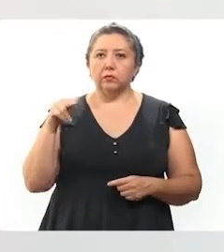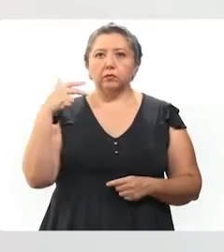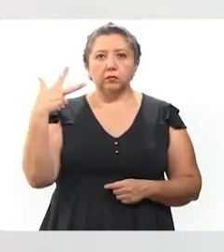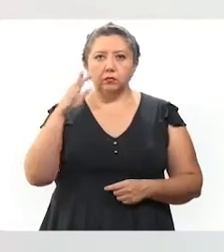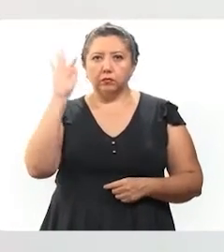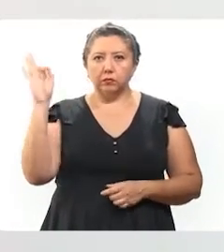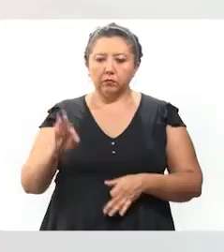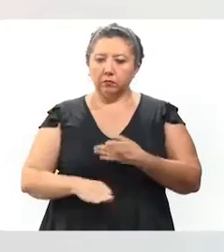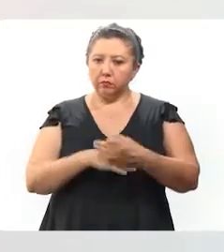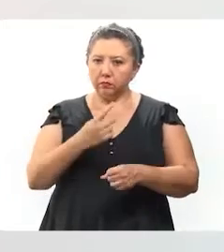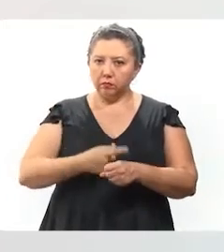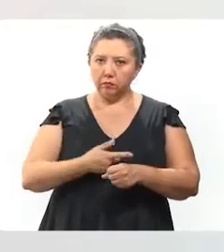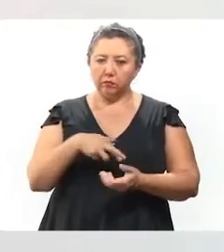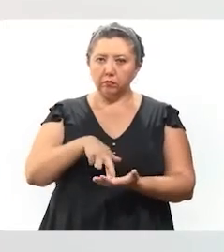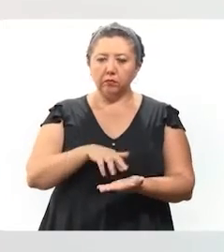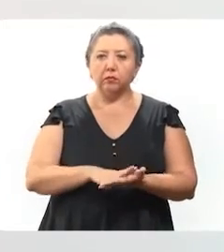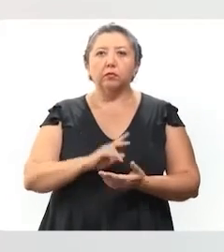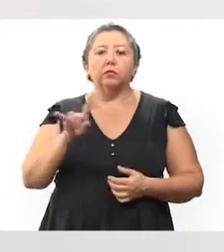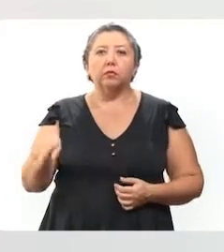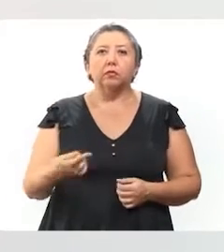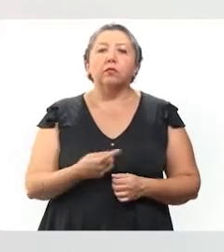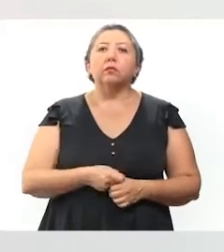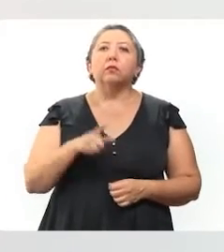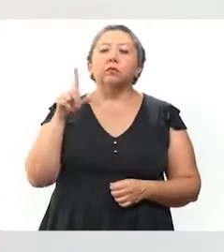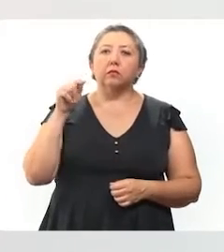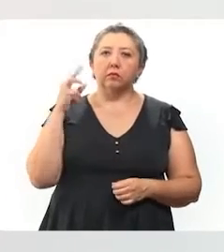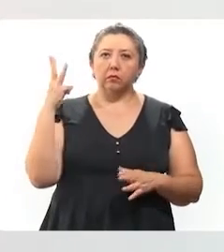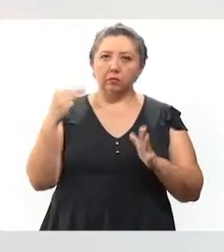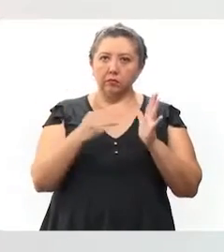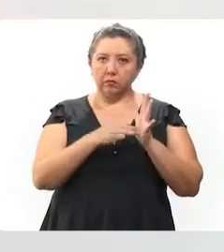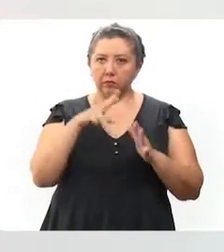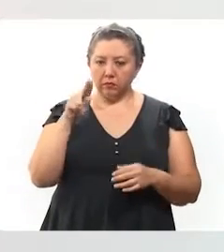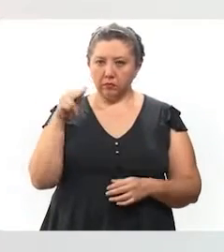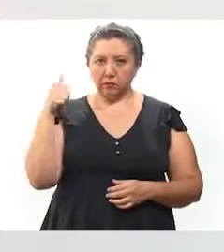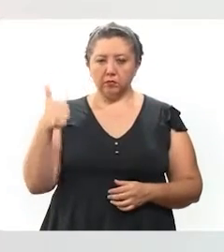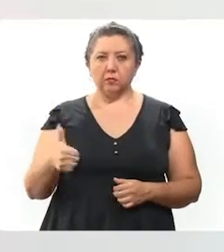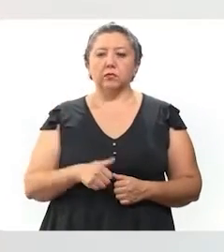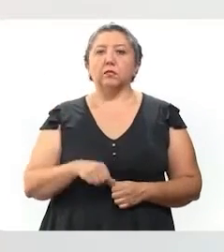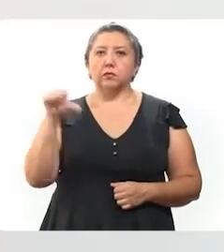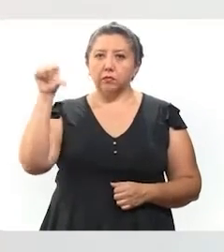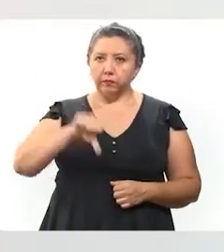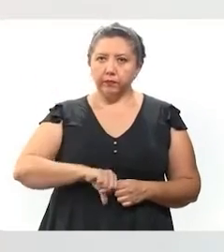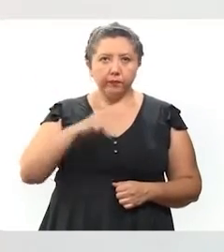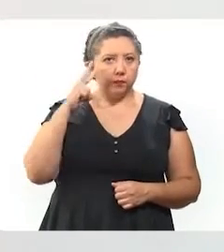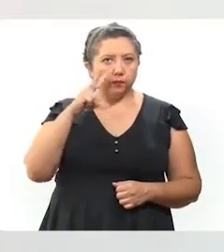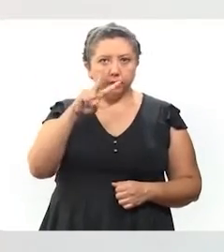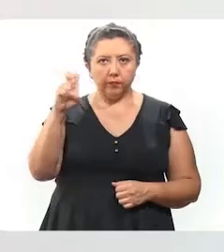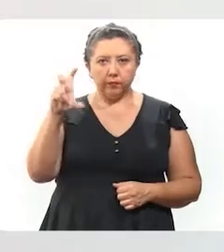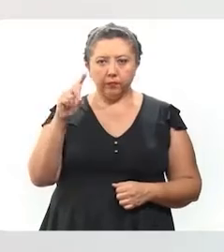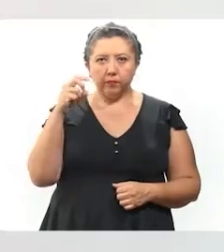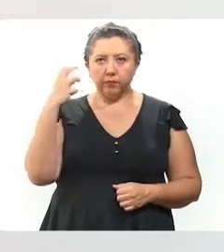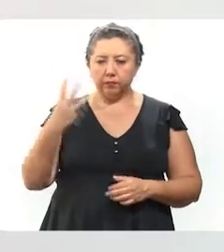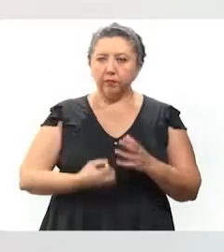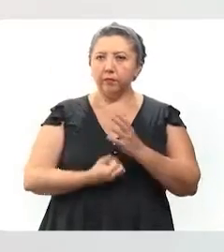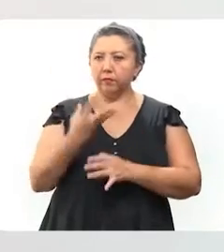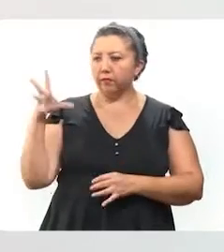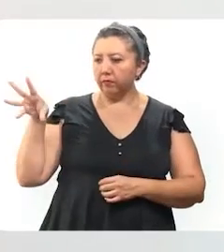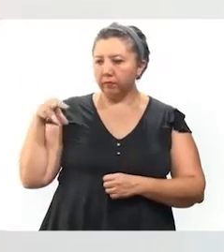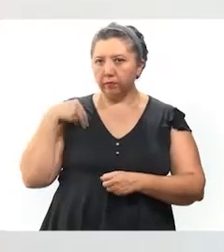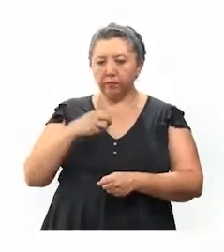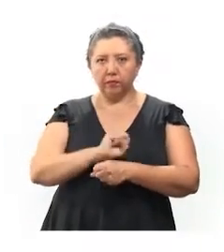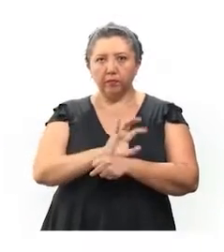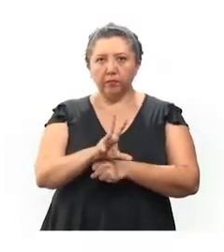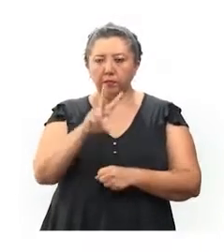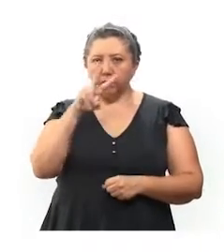88% del total de los contagios registrados, que es de 73.086. Hoy se detectaron 233 nuevos contagios de